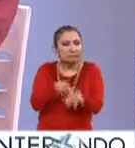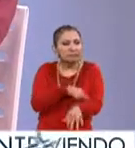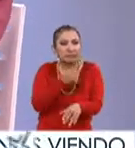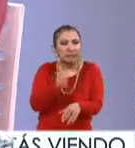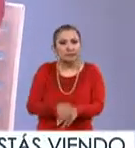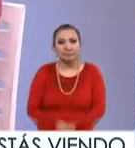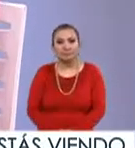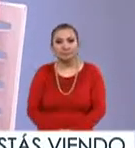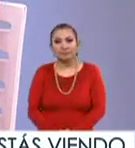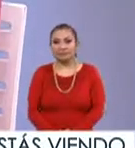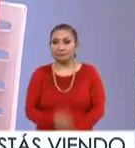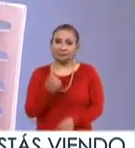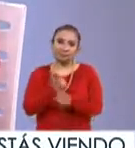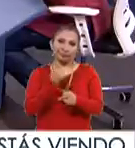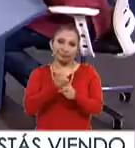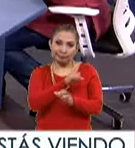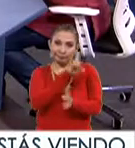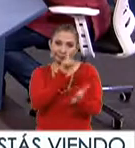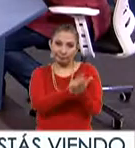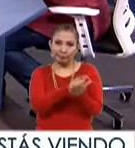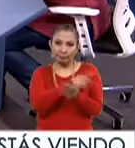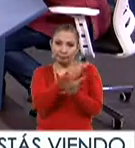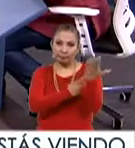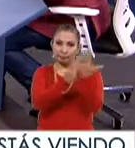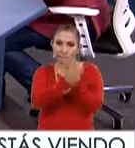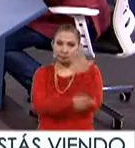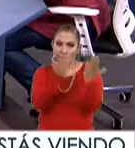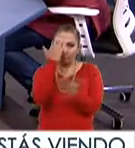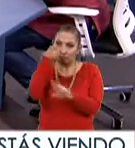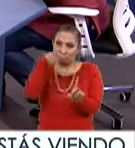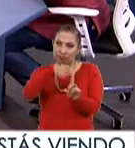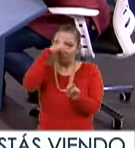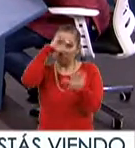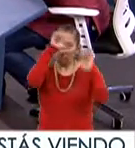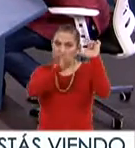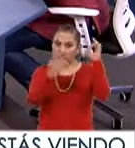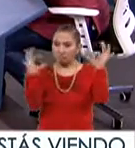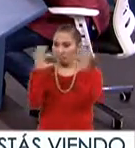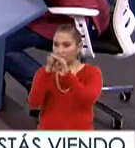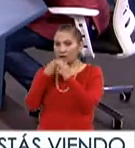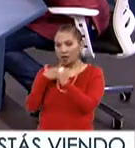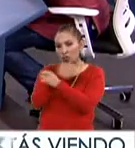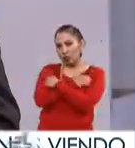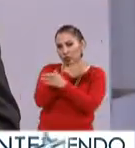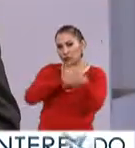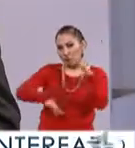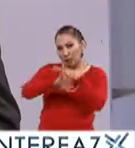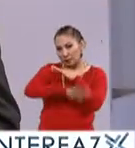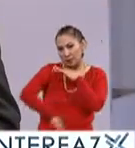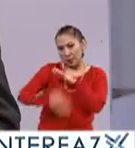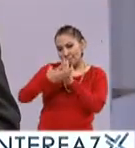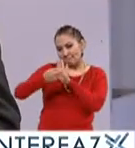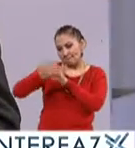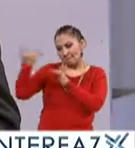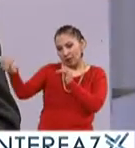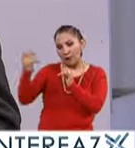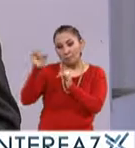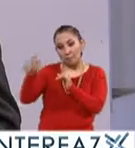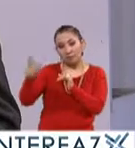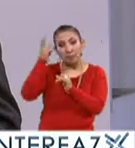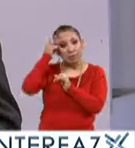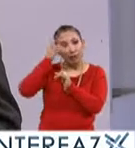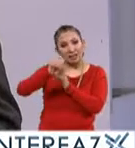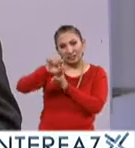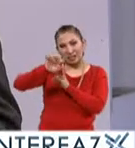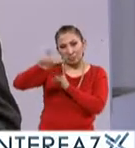respecto, por favor, maestro. Bueno, primero por ley, los planes y programas de estudio son de carácter nacional, igual que en educación básica. De tal forma que le corresponde a la